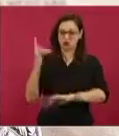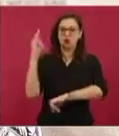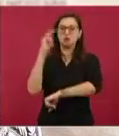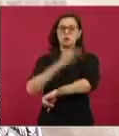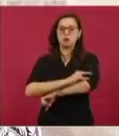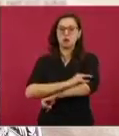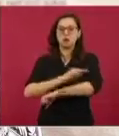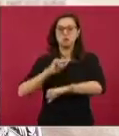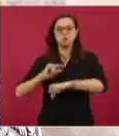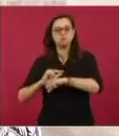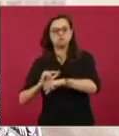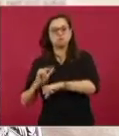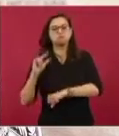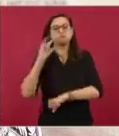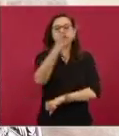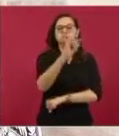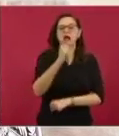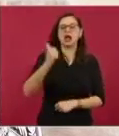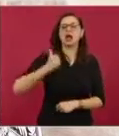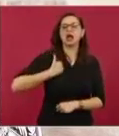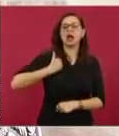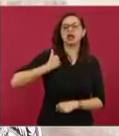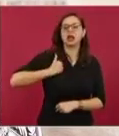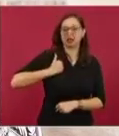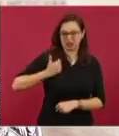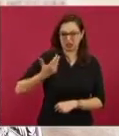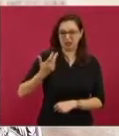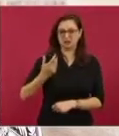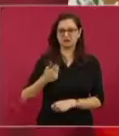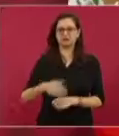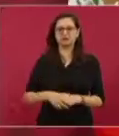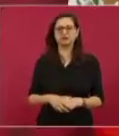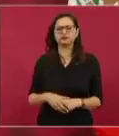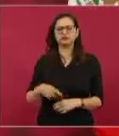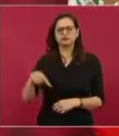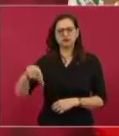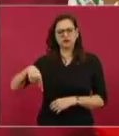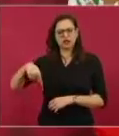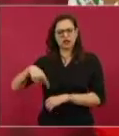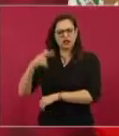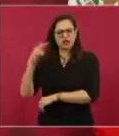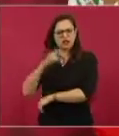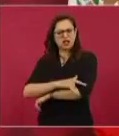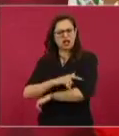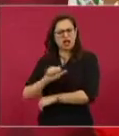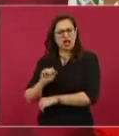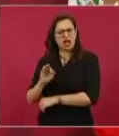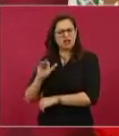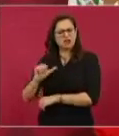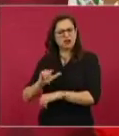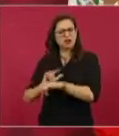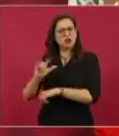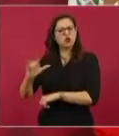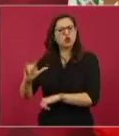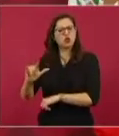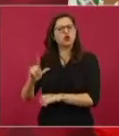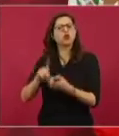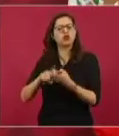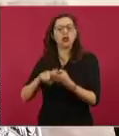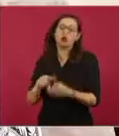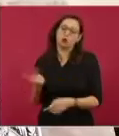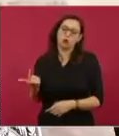¿A dónde fue el primer vuelo de nosotros acá? Ahora... A Guadalajara. No, pero el primer vuelo será Canadá.